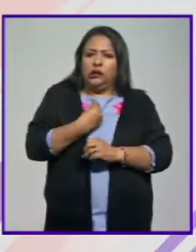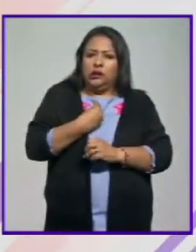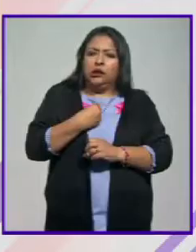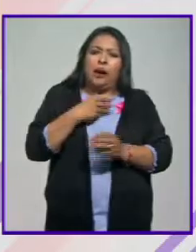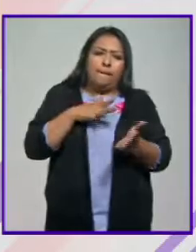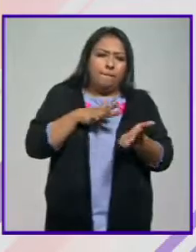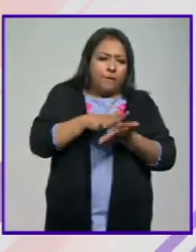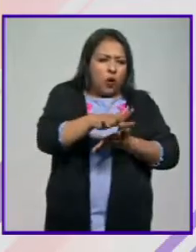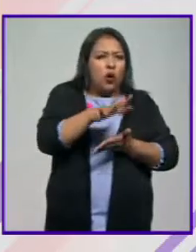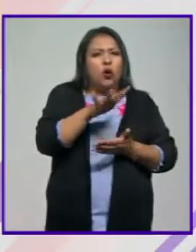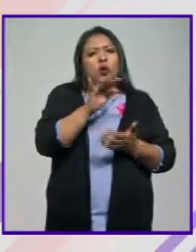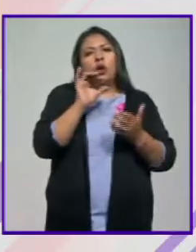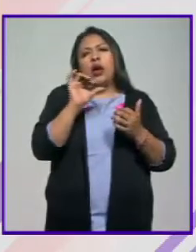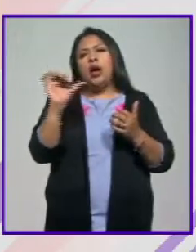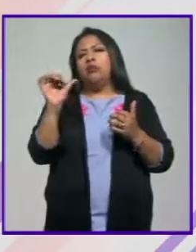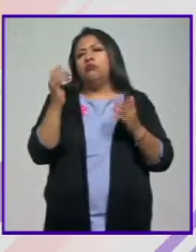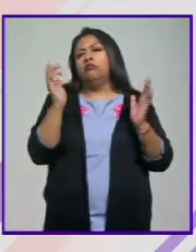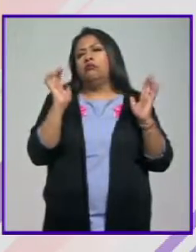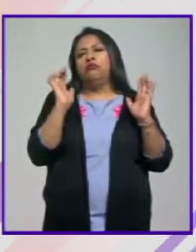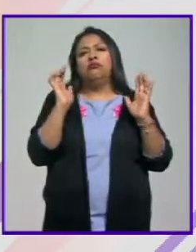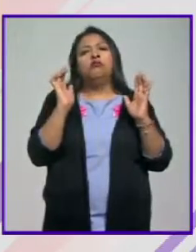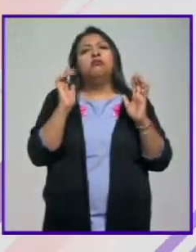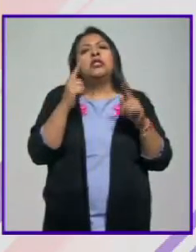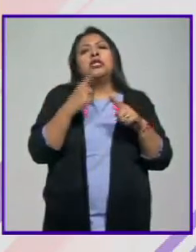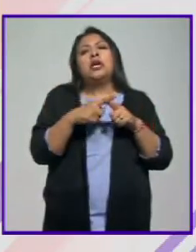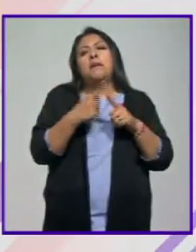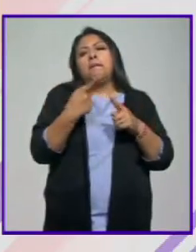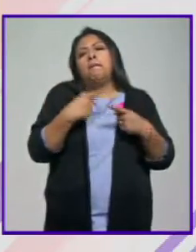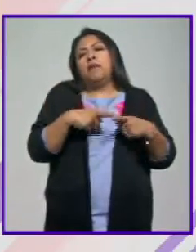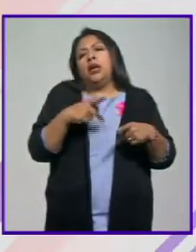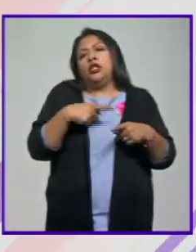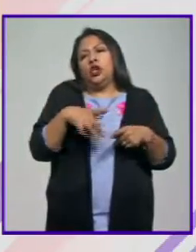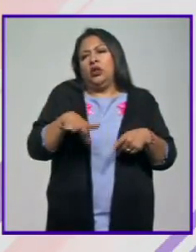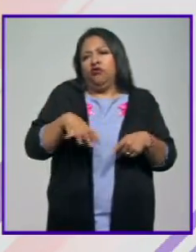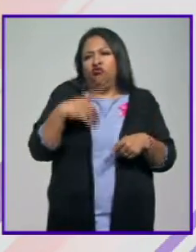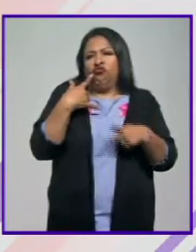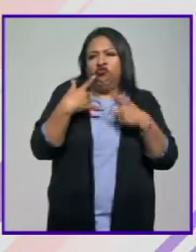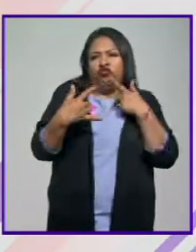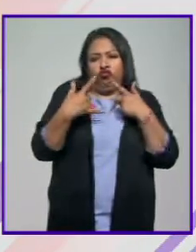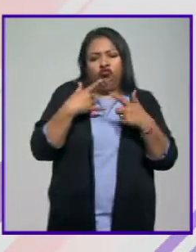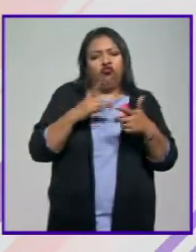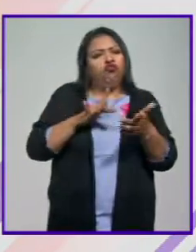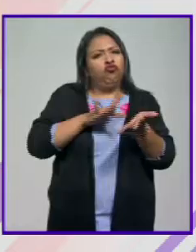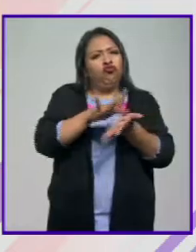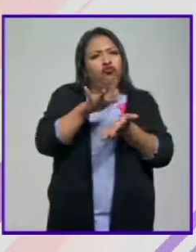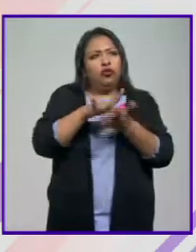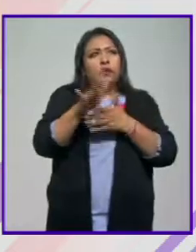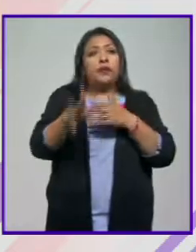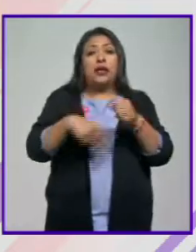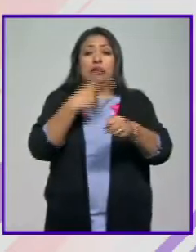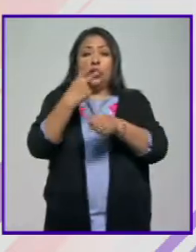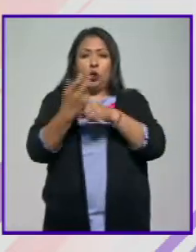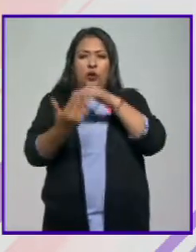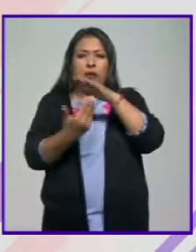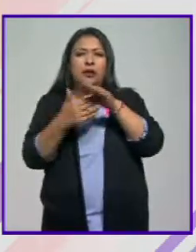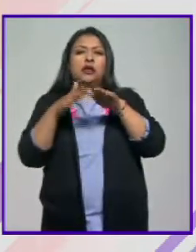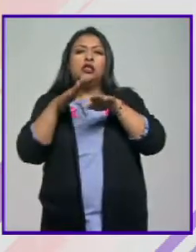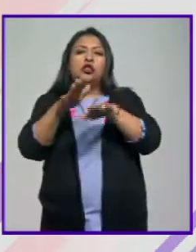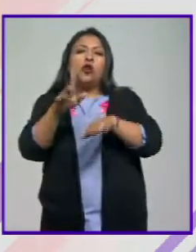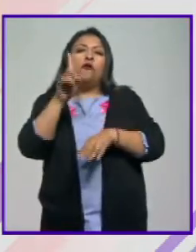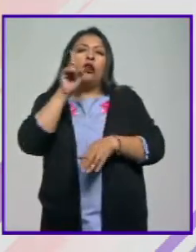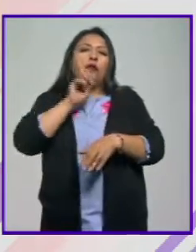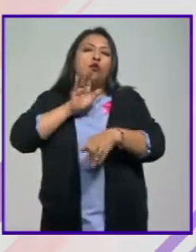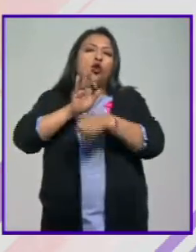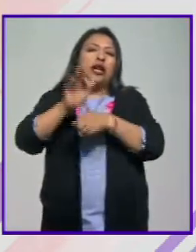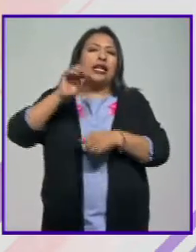apoyo moral a, ahora sí que a sus personas que estaban en lucha. La segunda mesa aborda los feminismos del